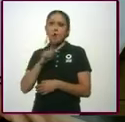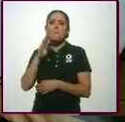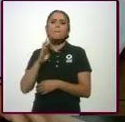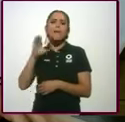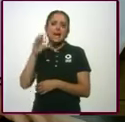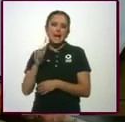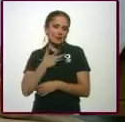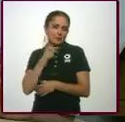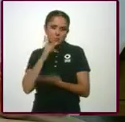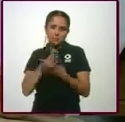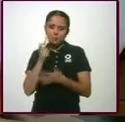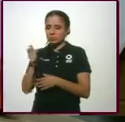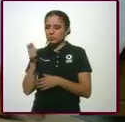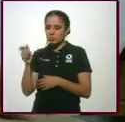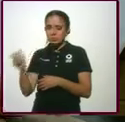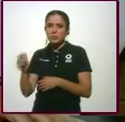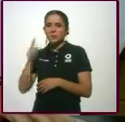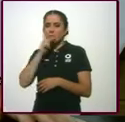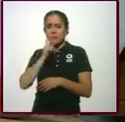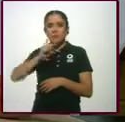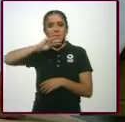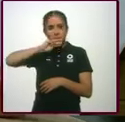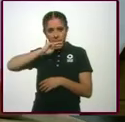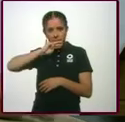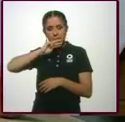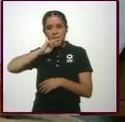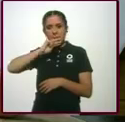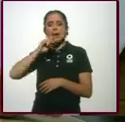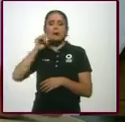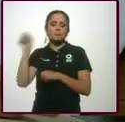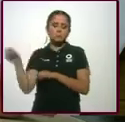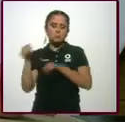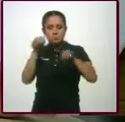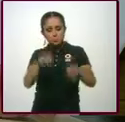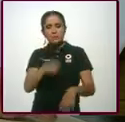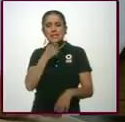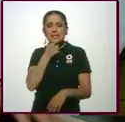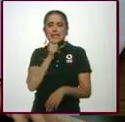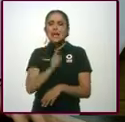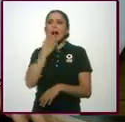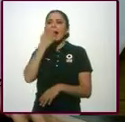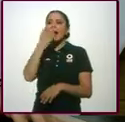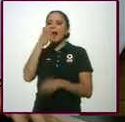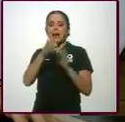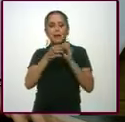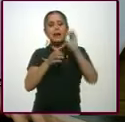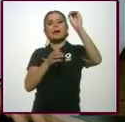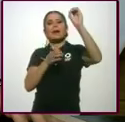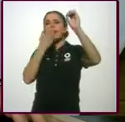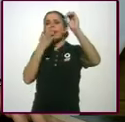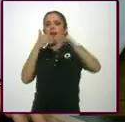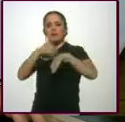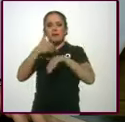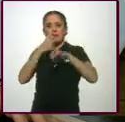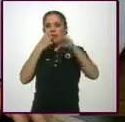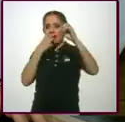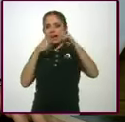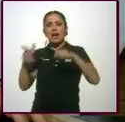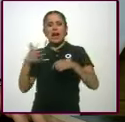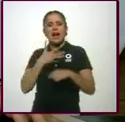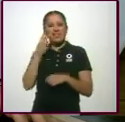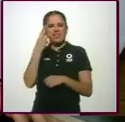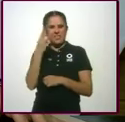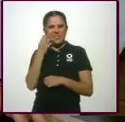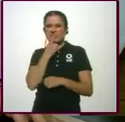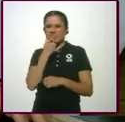sí, es una beca. Los papás y las mamás con todo vienen aquí. Y te vuelvo a repetir, hay 3 niños